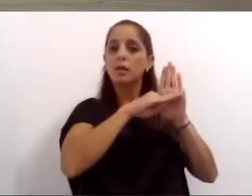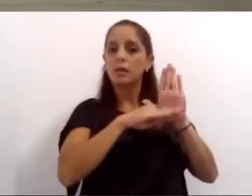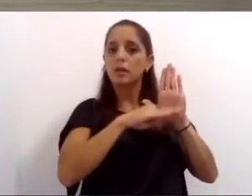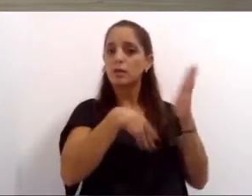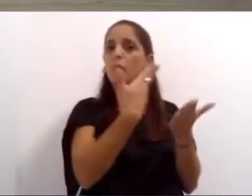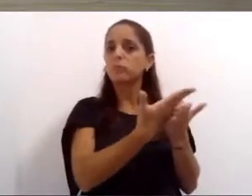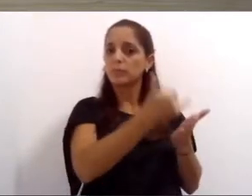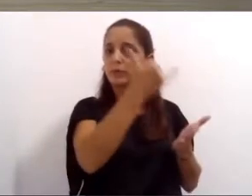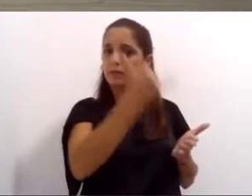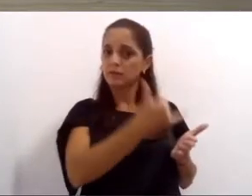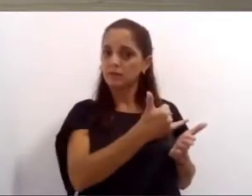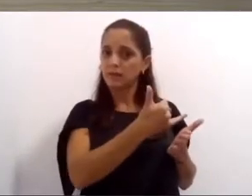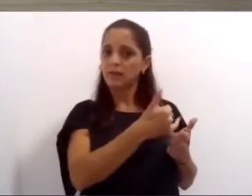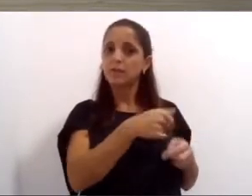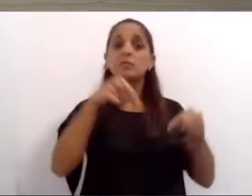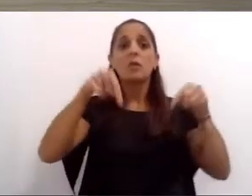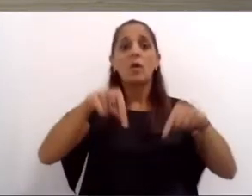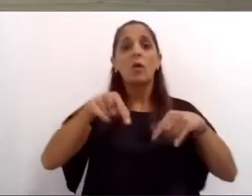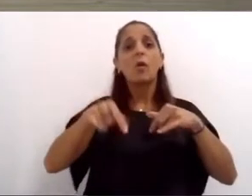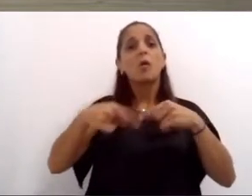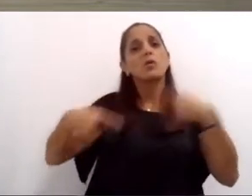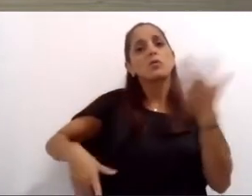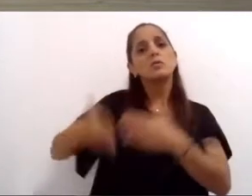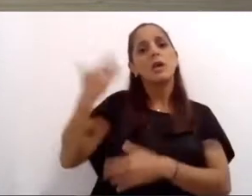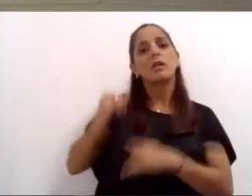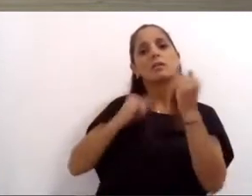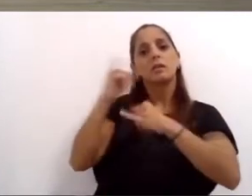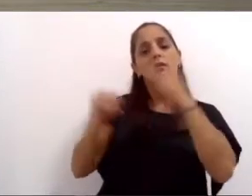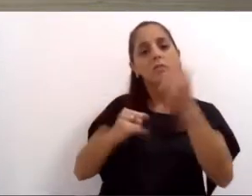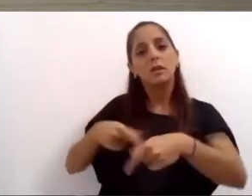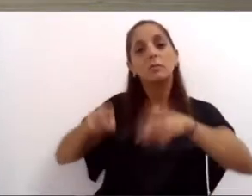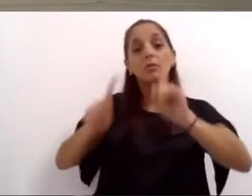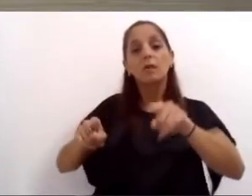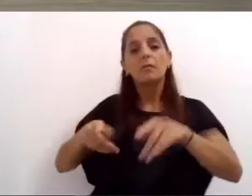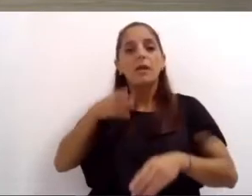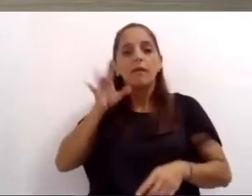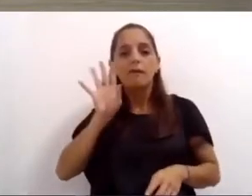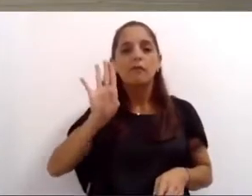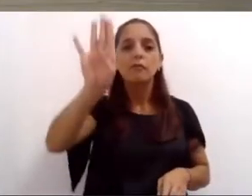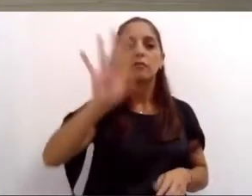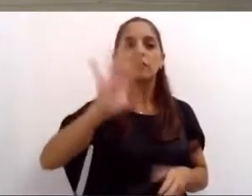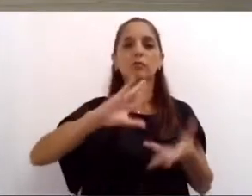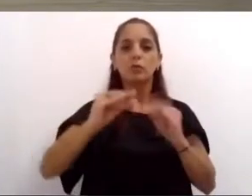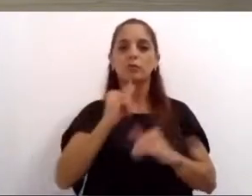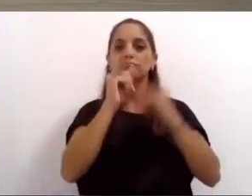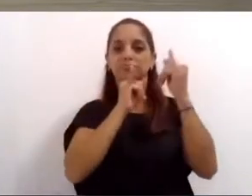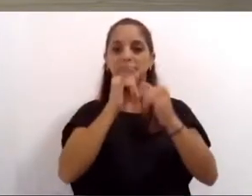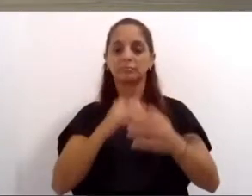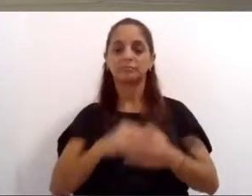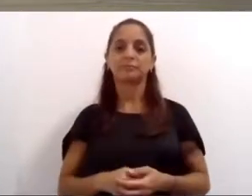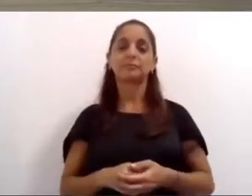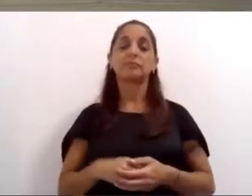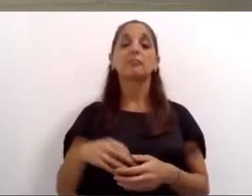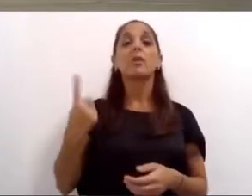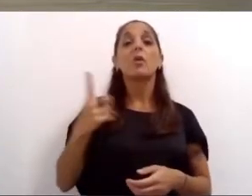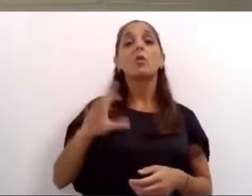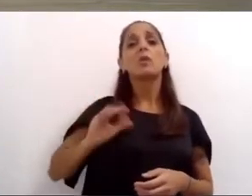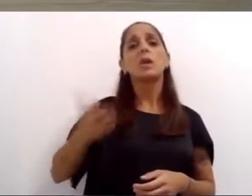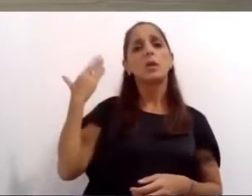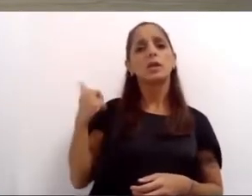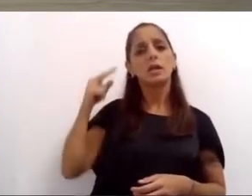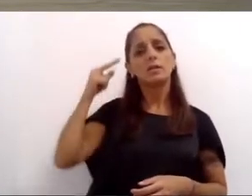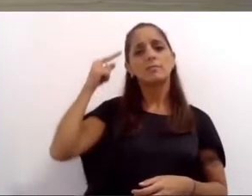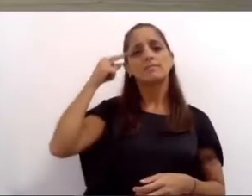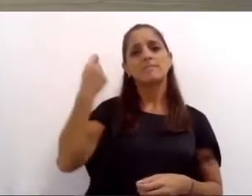hoy venimos a contar lo que pasó y hacia dónde vamos. Hace un año, frente a la urgencia y la incertidumbre, decidimos poner